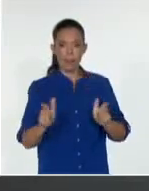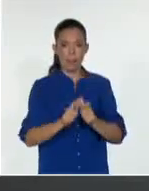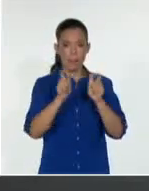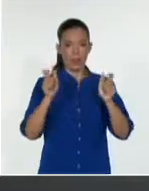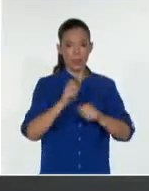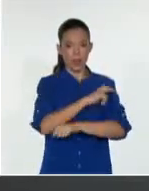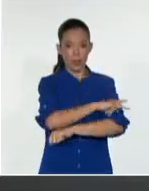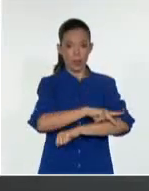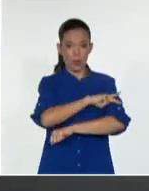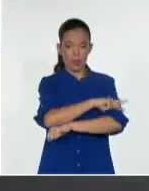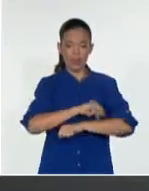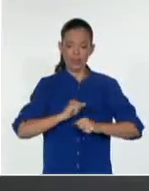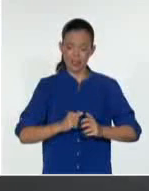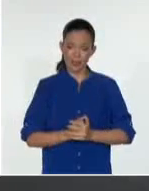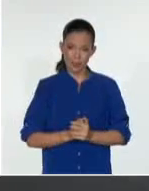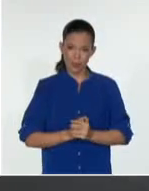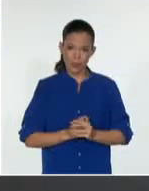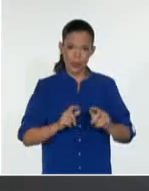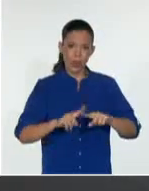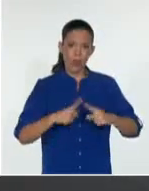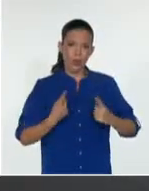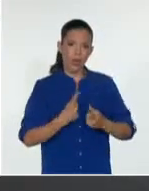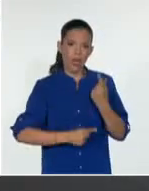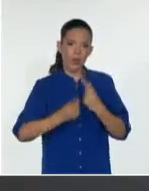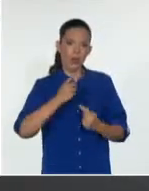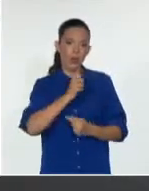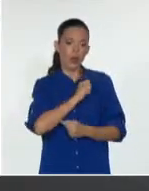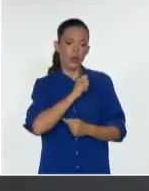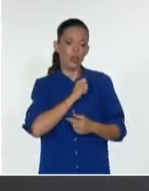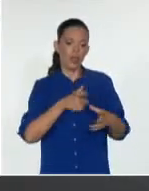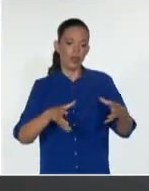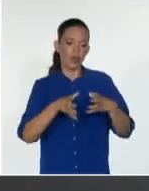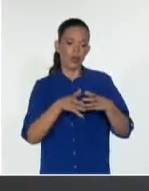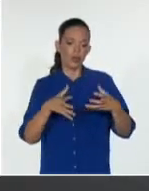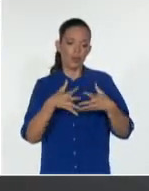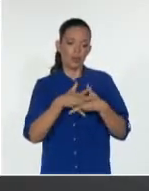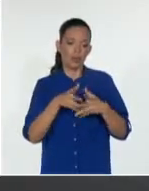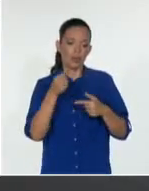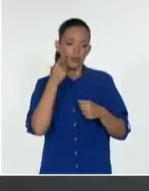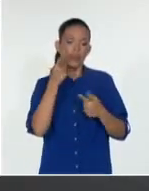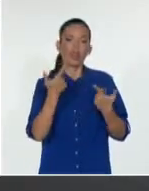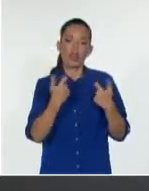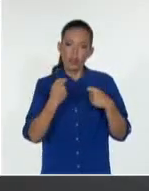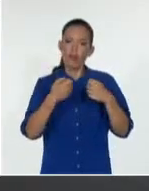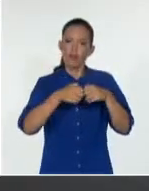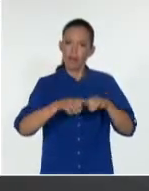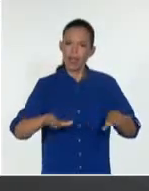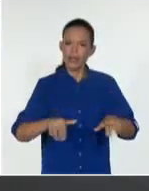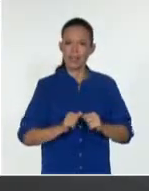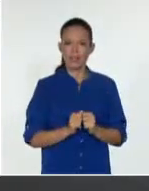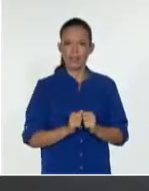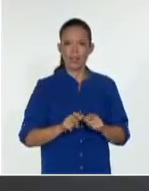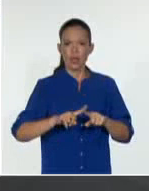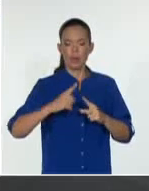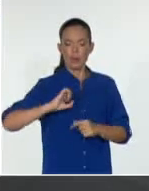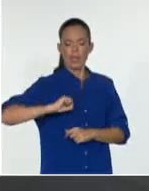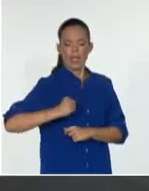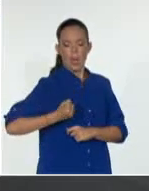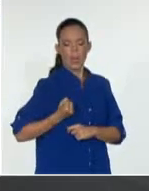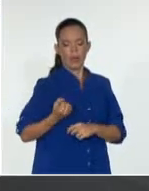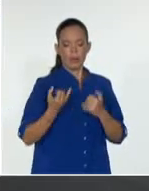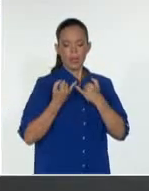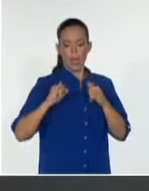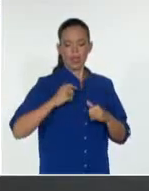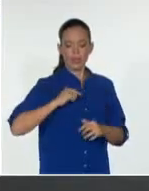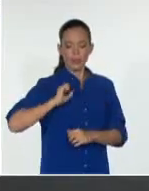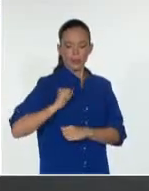reticencias a vivir en colectivo y con la armonía y la solidaridad como principios. Porque el egoísmo y el individualismo y esa obsesión con